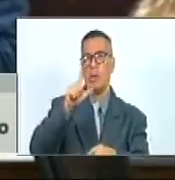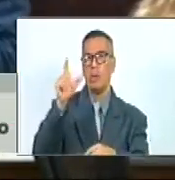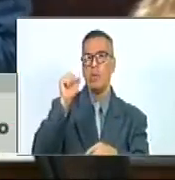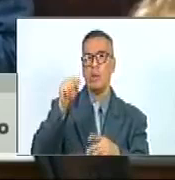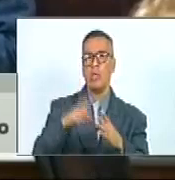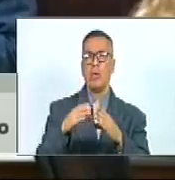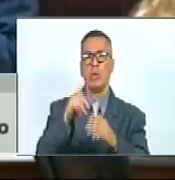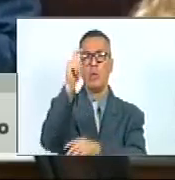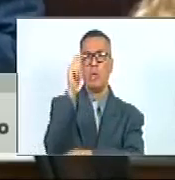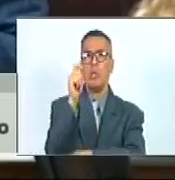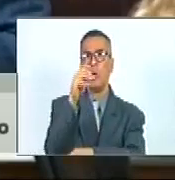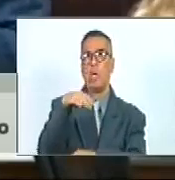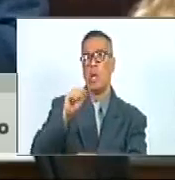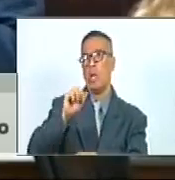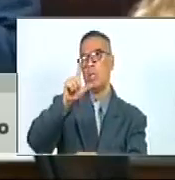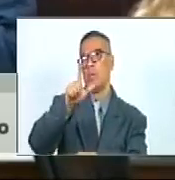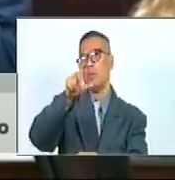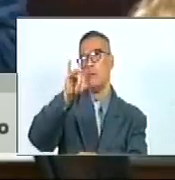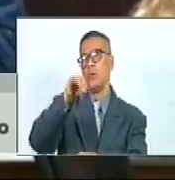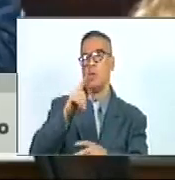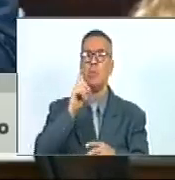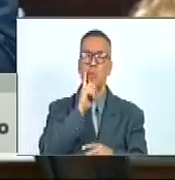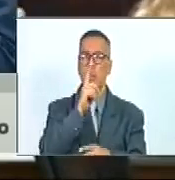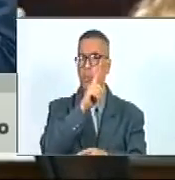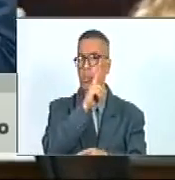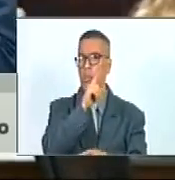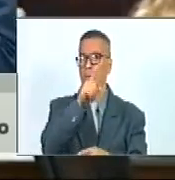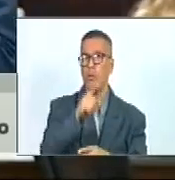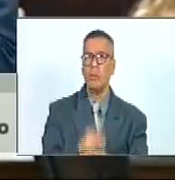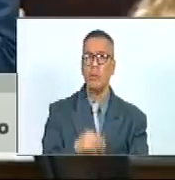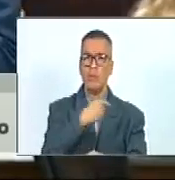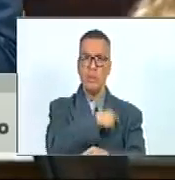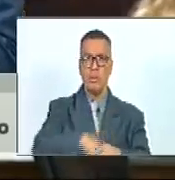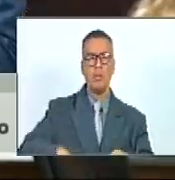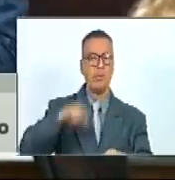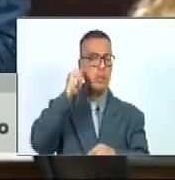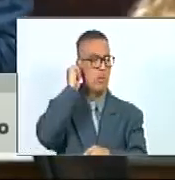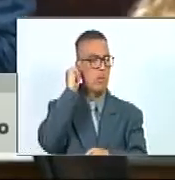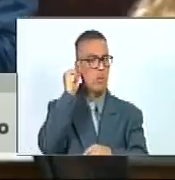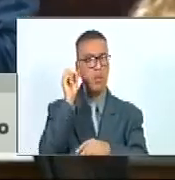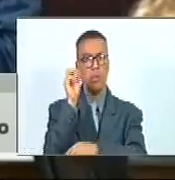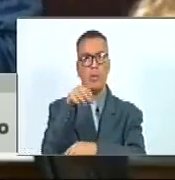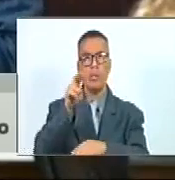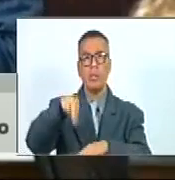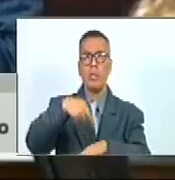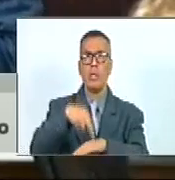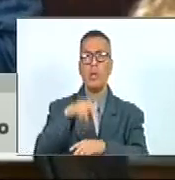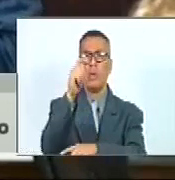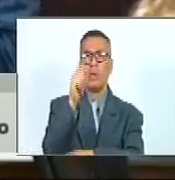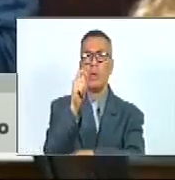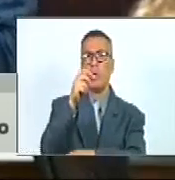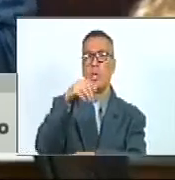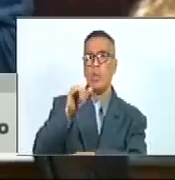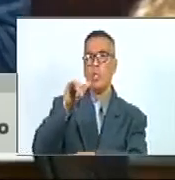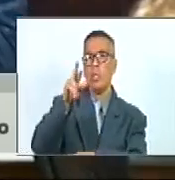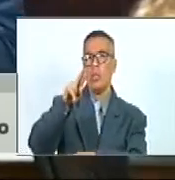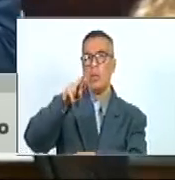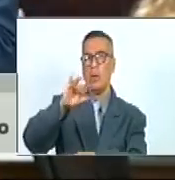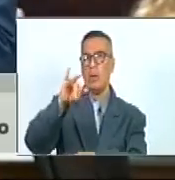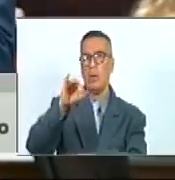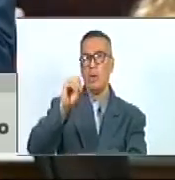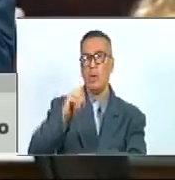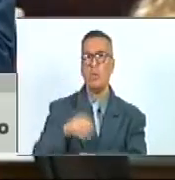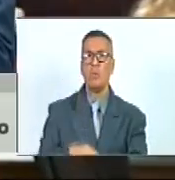Ali Hussein Gini en nombre de la presidenta del parlamento la diputada Sachiva Gaffaroba